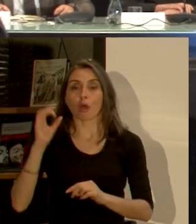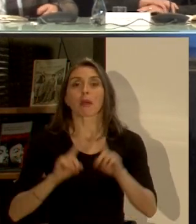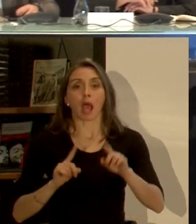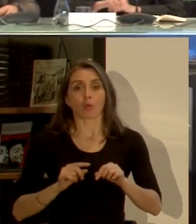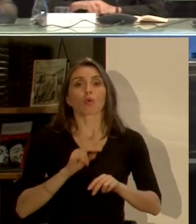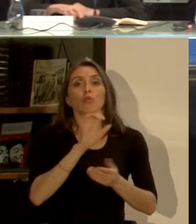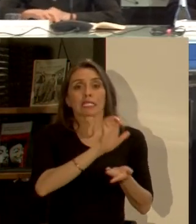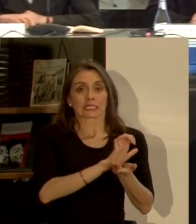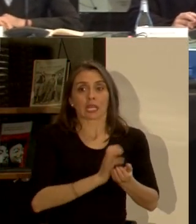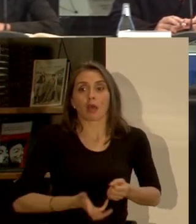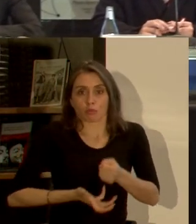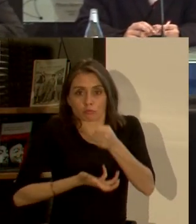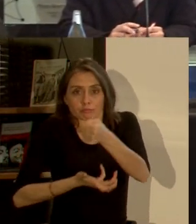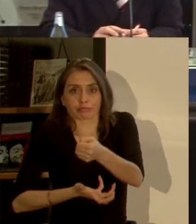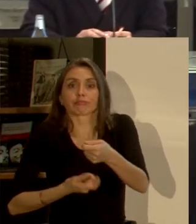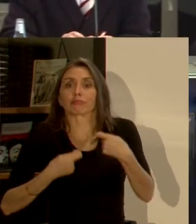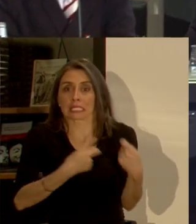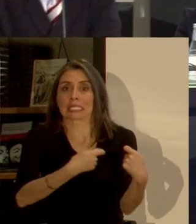inversiones